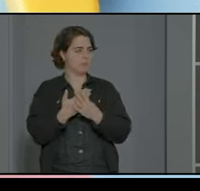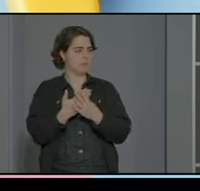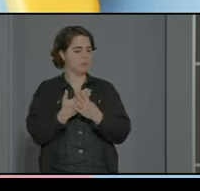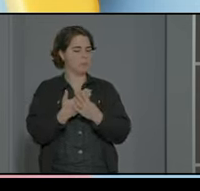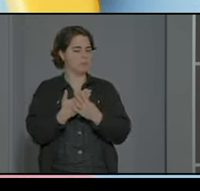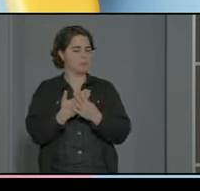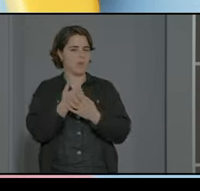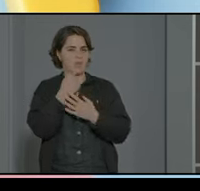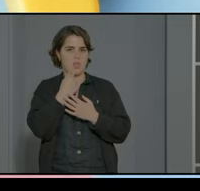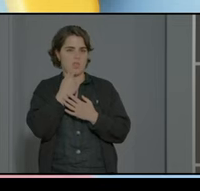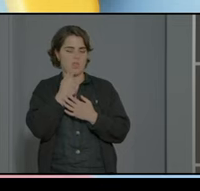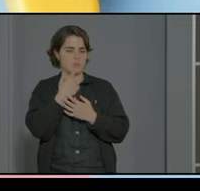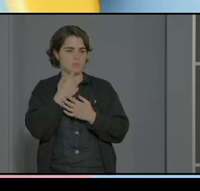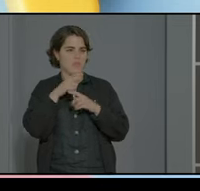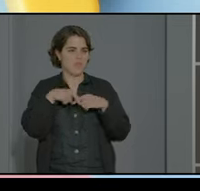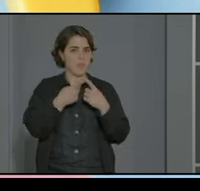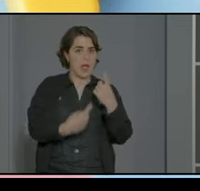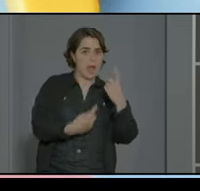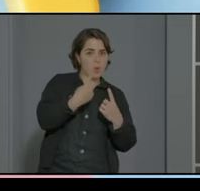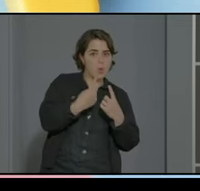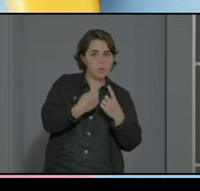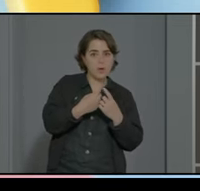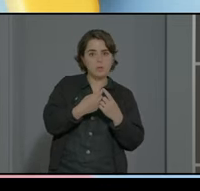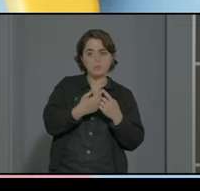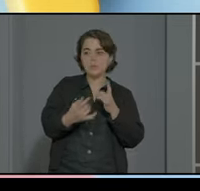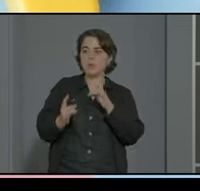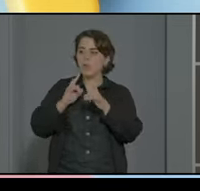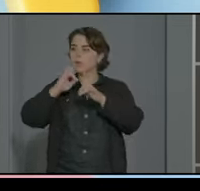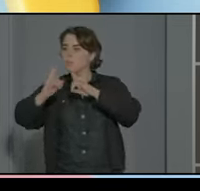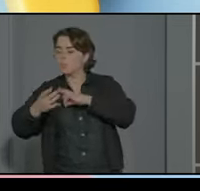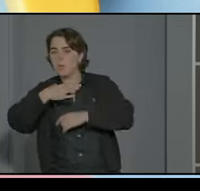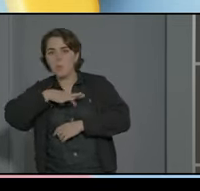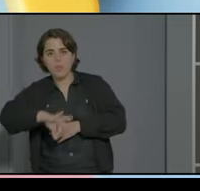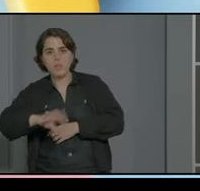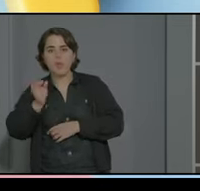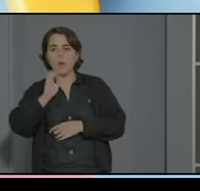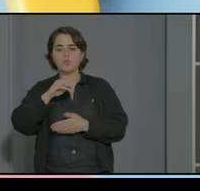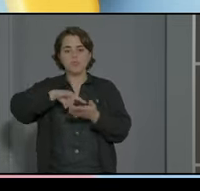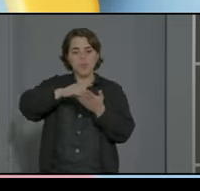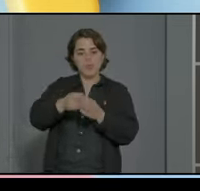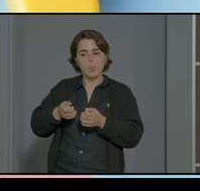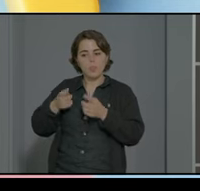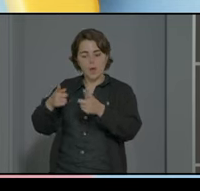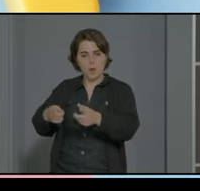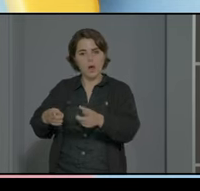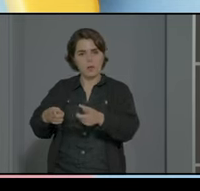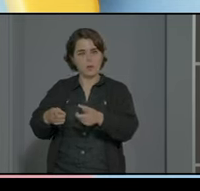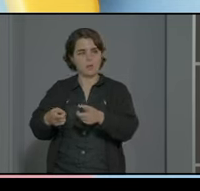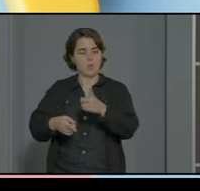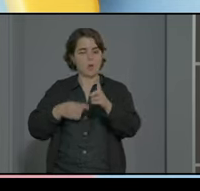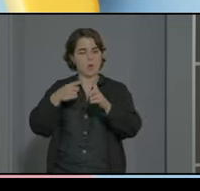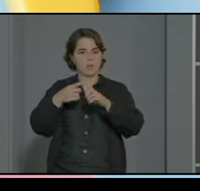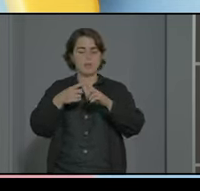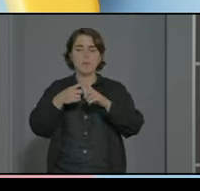dispuestas a recibir cualquier duda cualquier llamada por vuestra parte para que resolváis